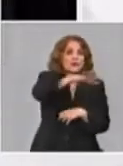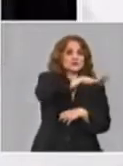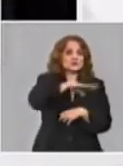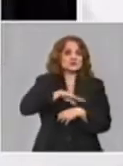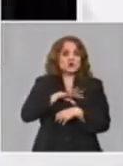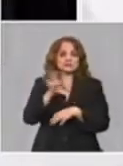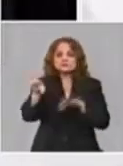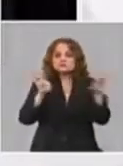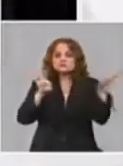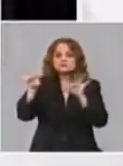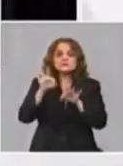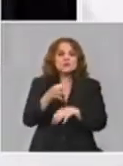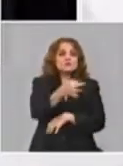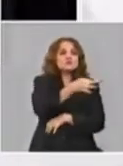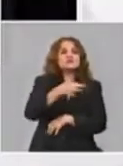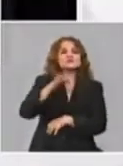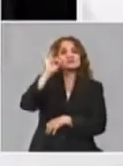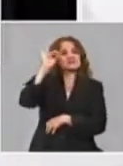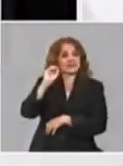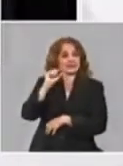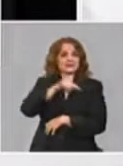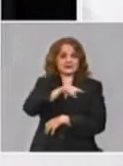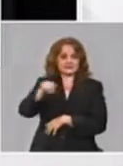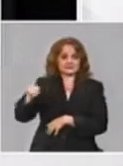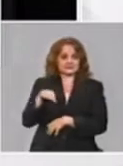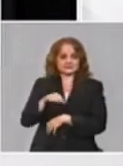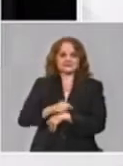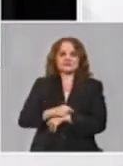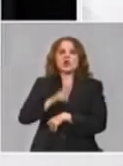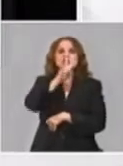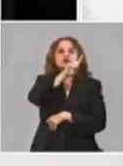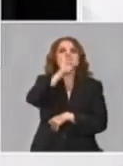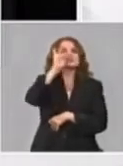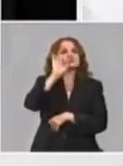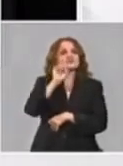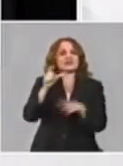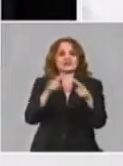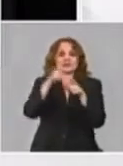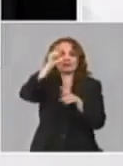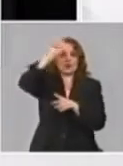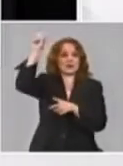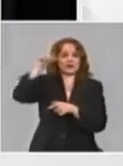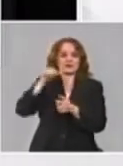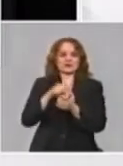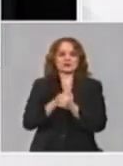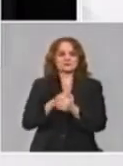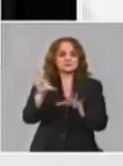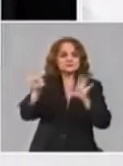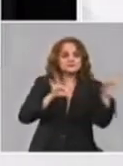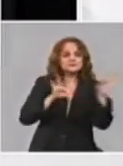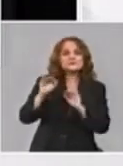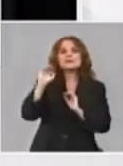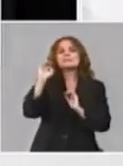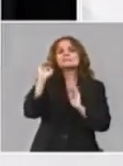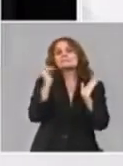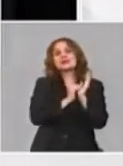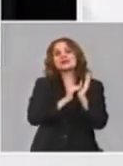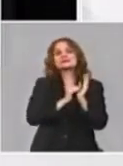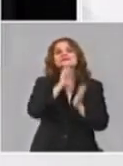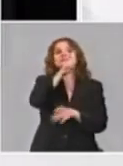70 municipios tiene seleccionados 260 policlínicos 1300 viviendas y van a estar